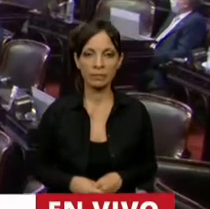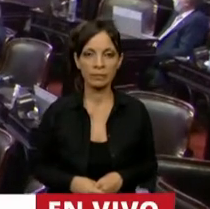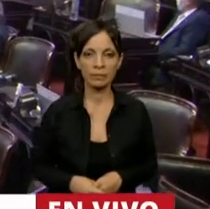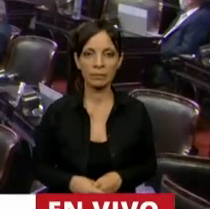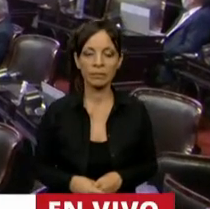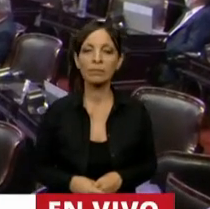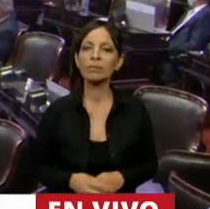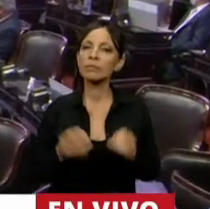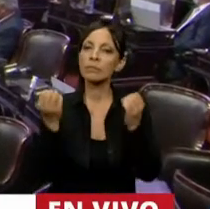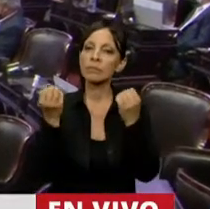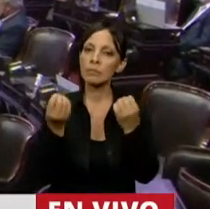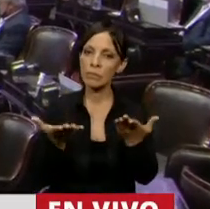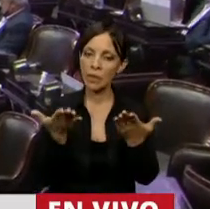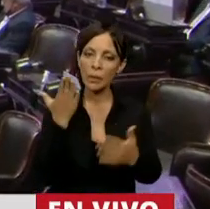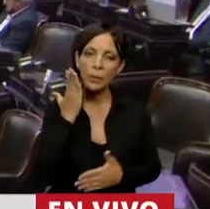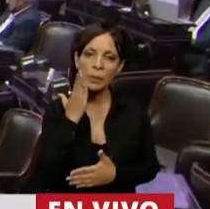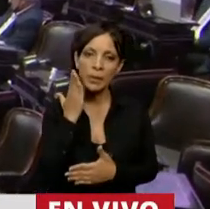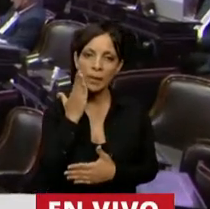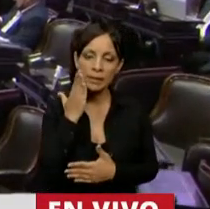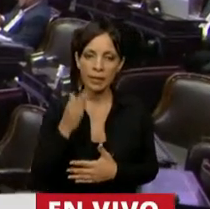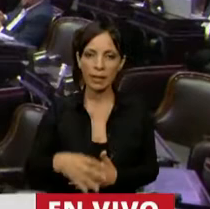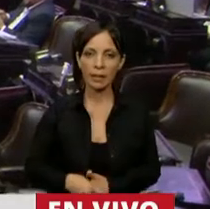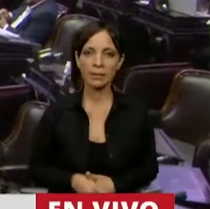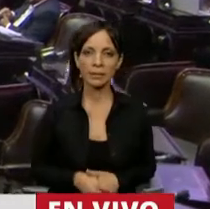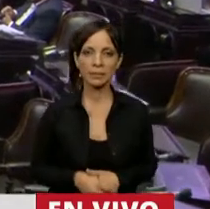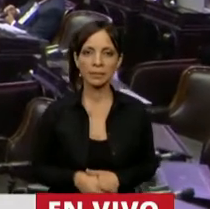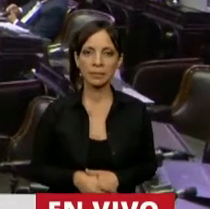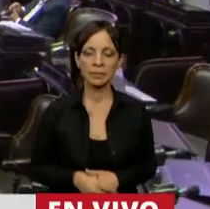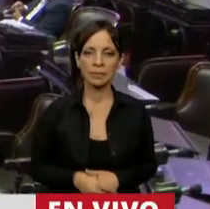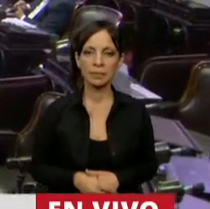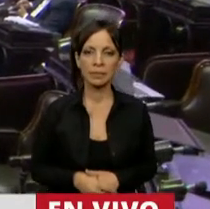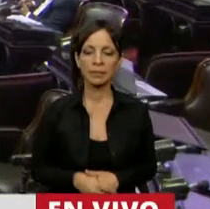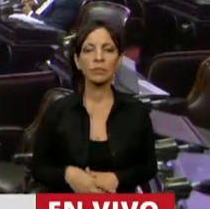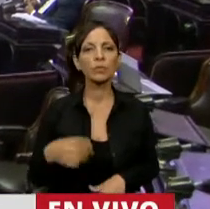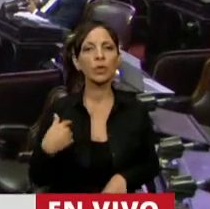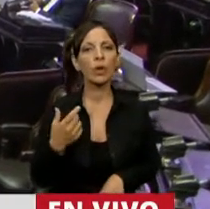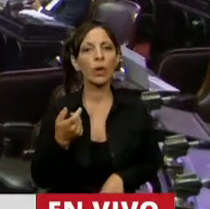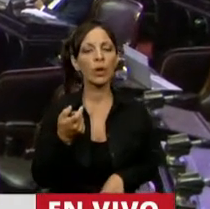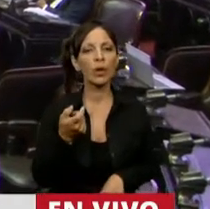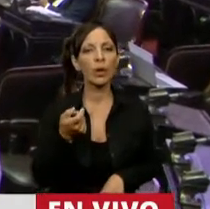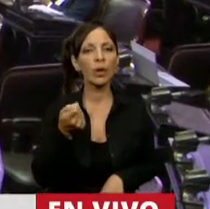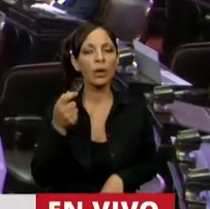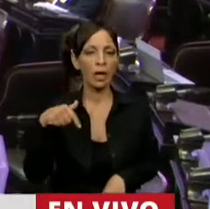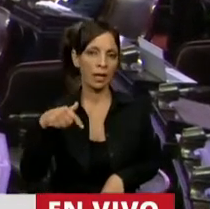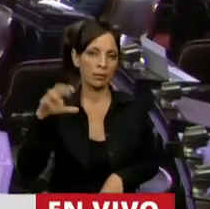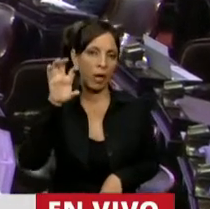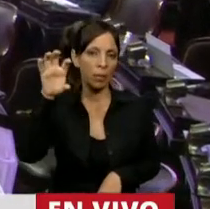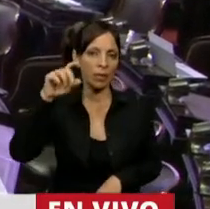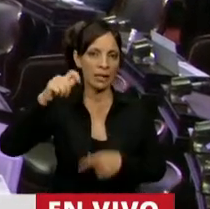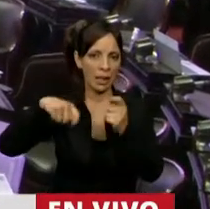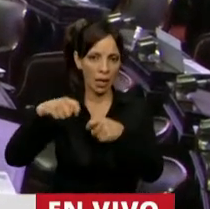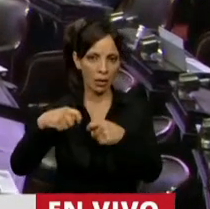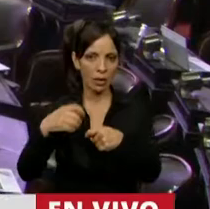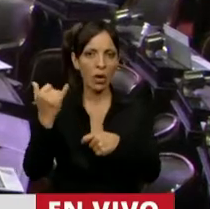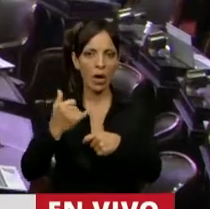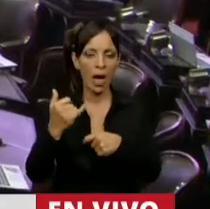Buenas tardes, señor presidente. Ahí la escuchamos. Decirle que en este tiempo del estero tenemos